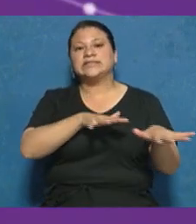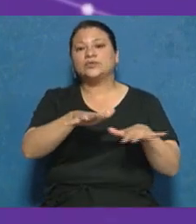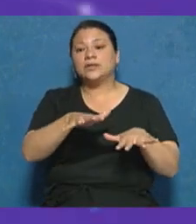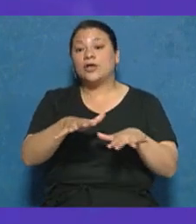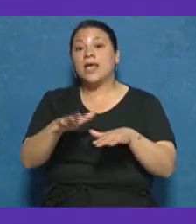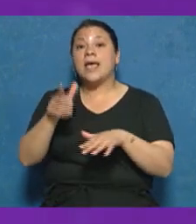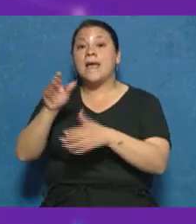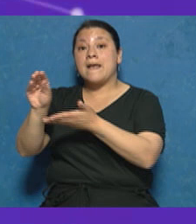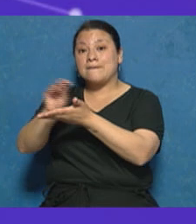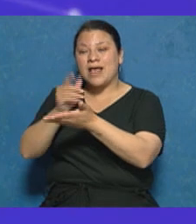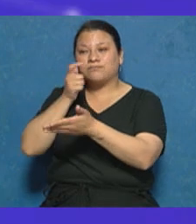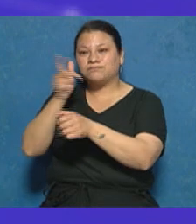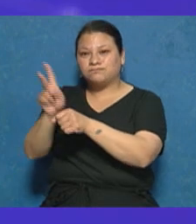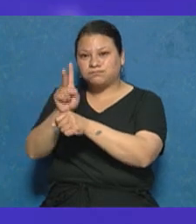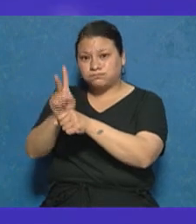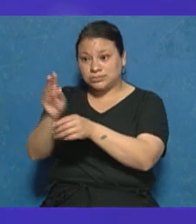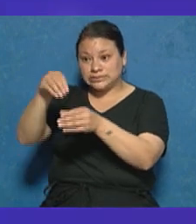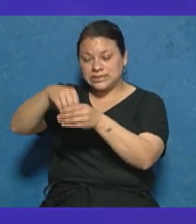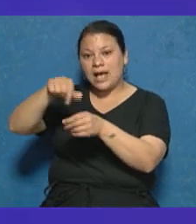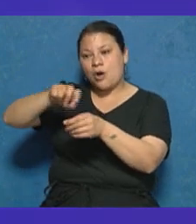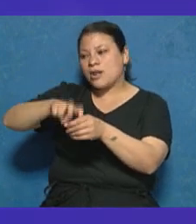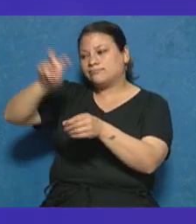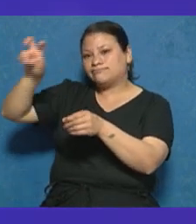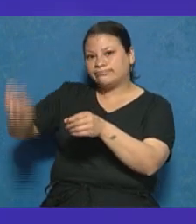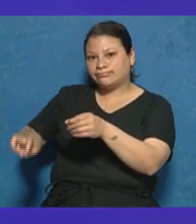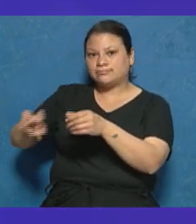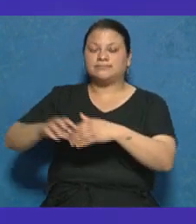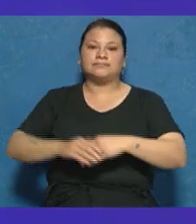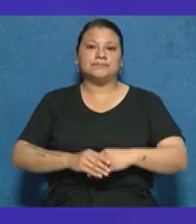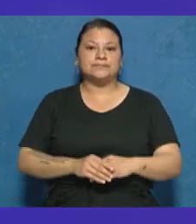que el personal involucrado ha quedado cesanteado. ¡Gracias! ¡Gracias! ¡Gracias! ¡Gracias! ¡Gracias!